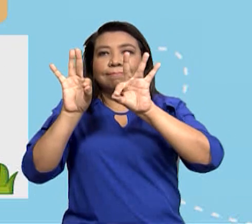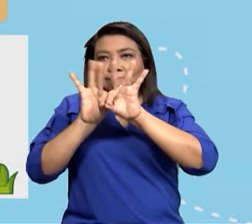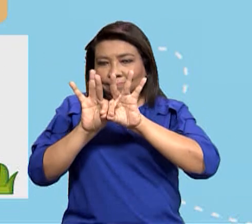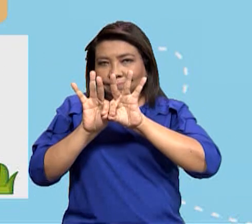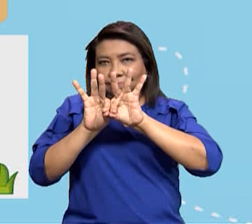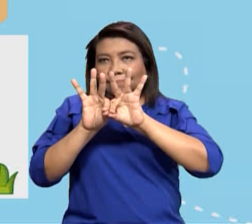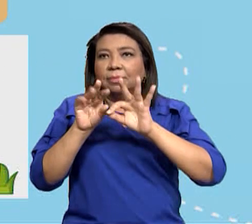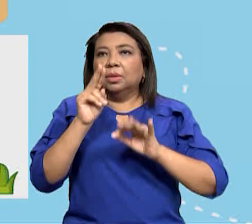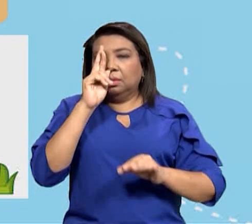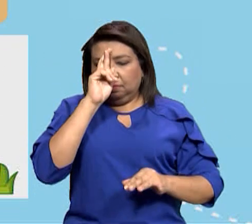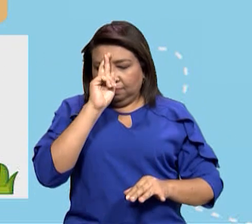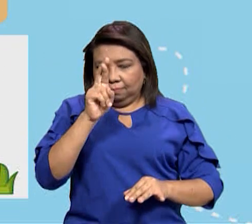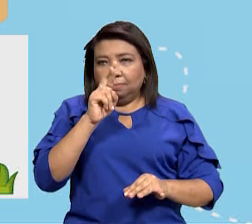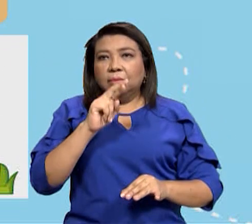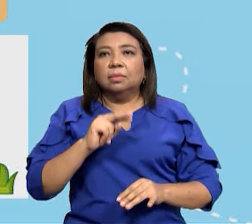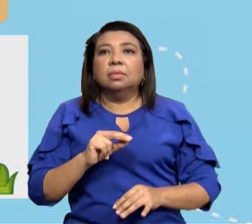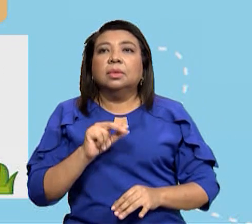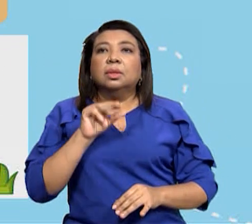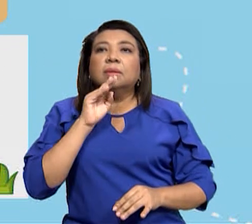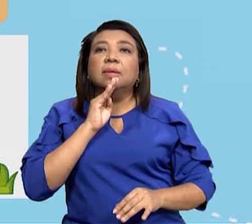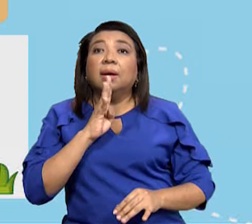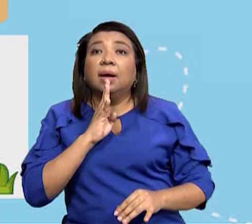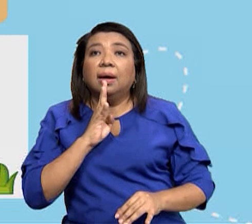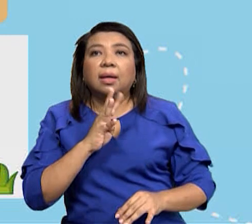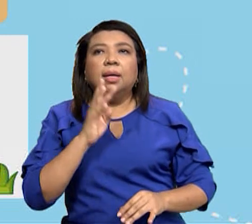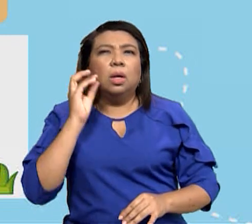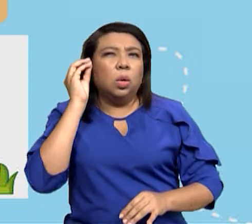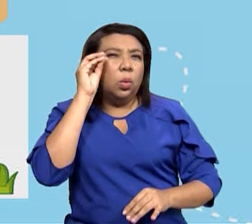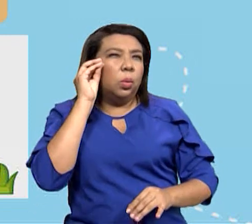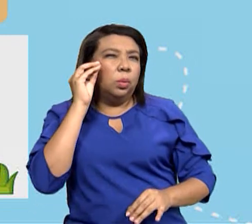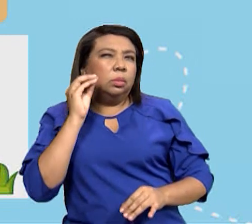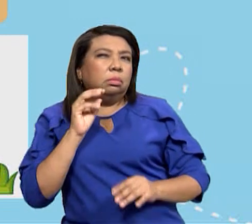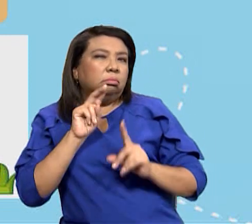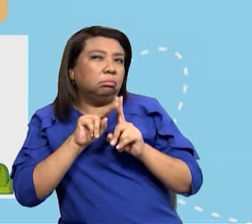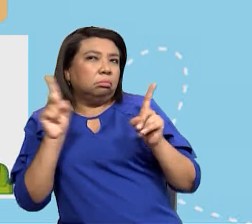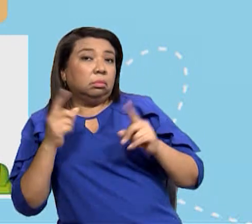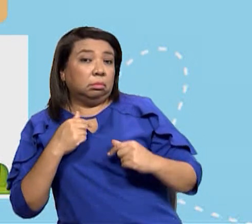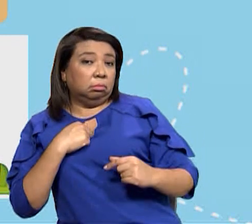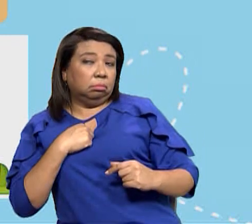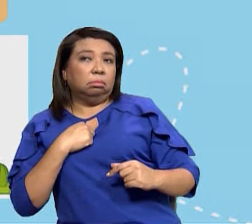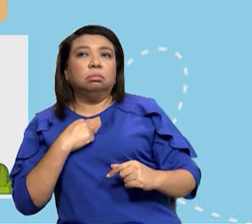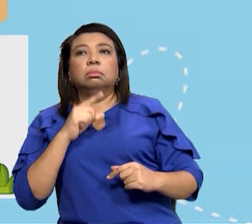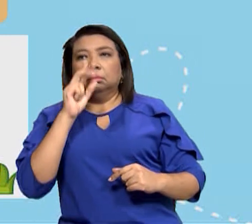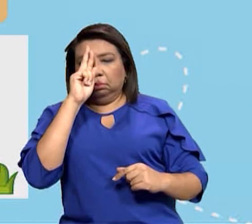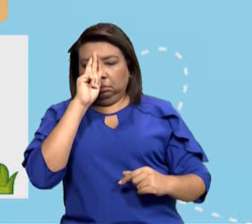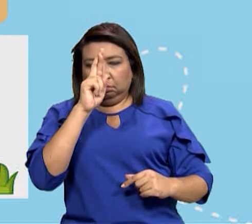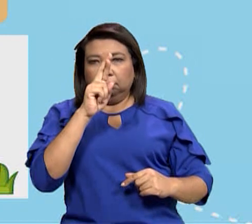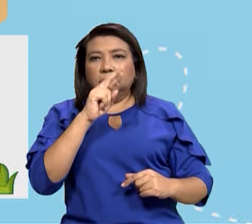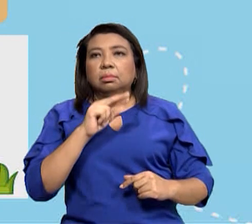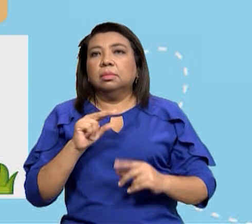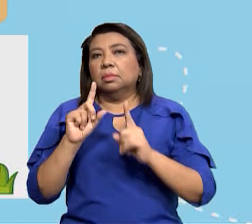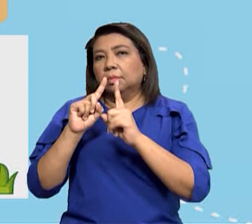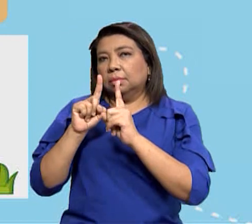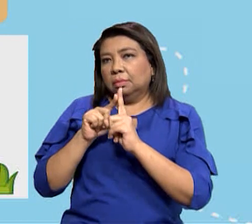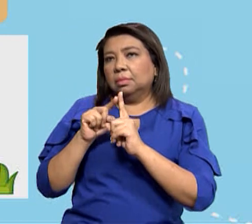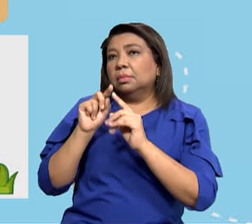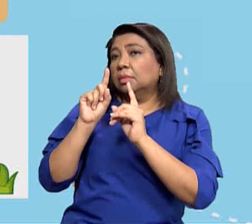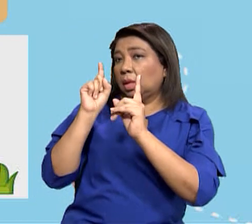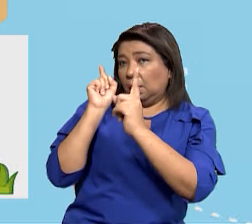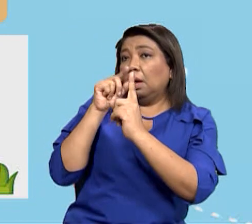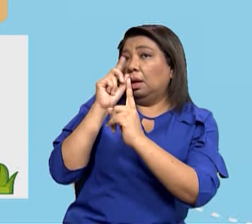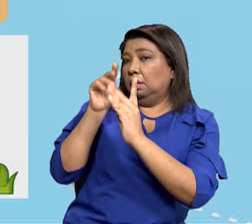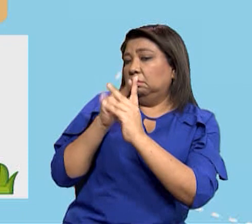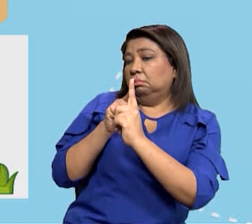idea que la otra persona está emitiendo y cumplir con sus tareas escolares